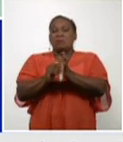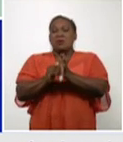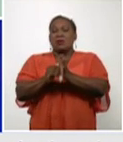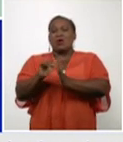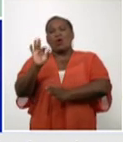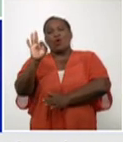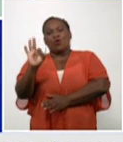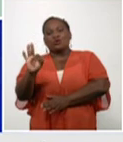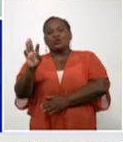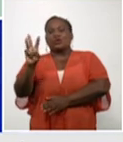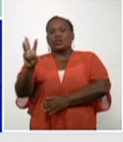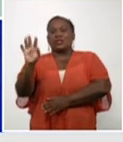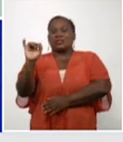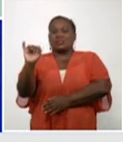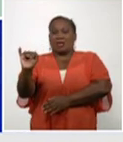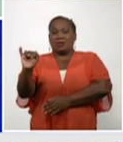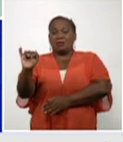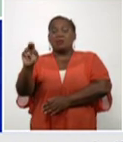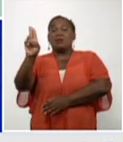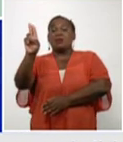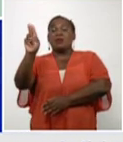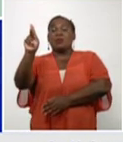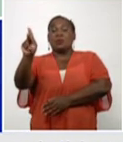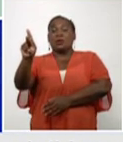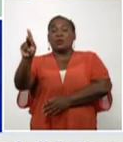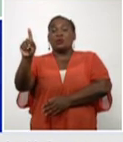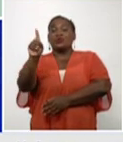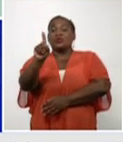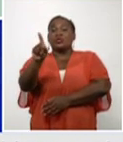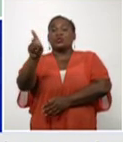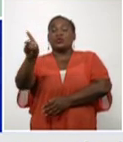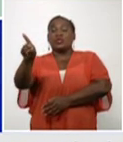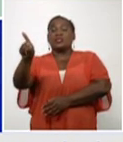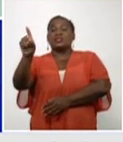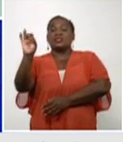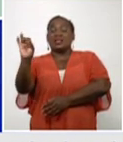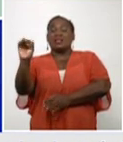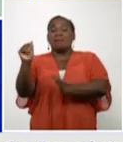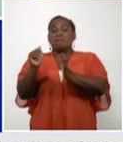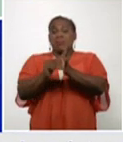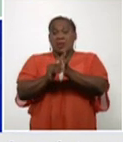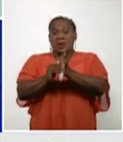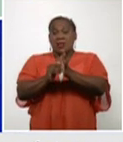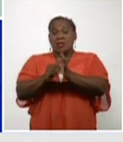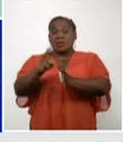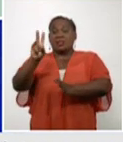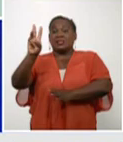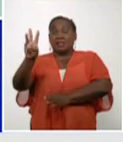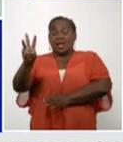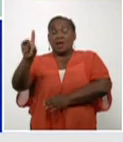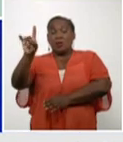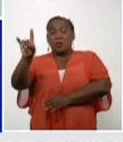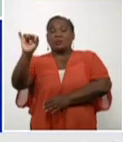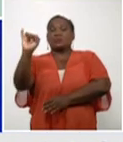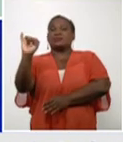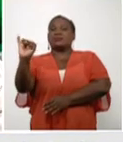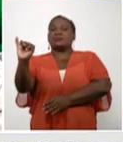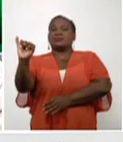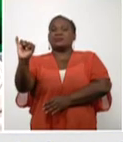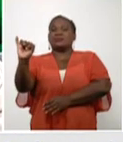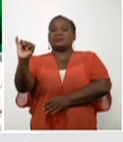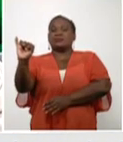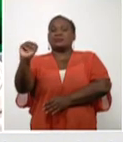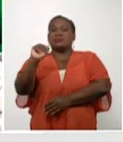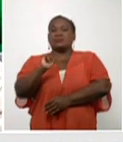y Reino Unido con 117.396. El